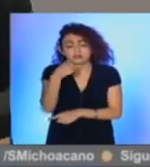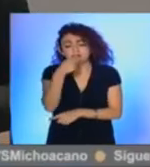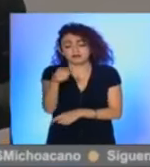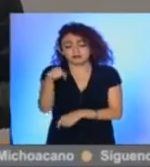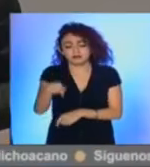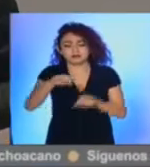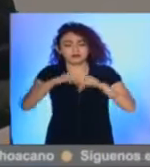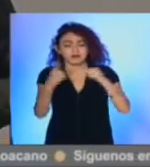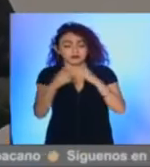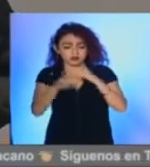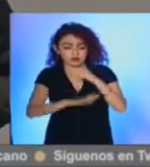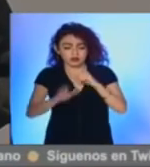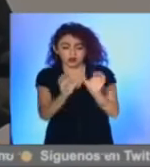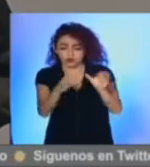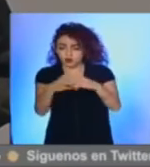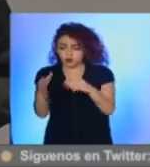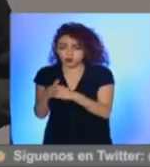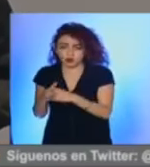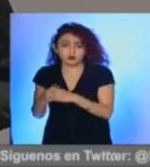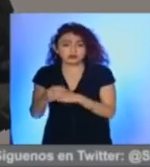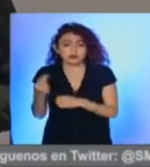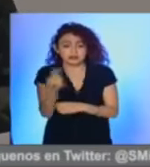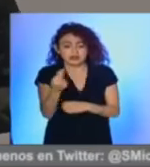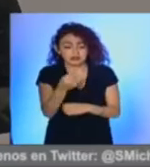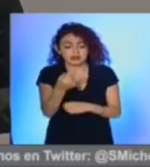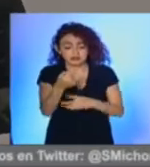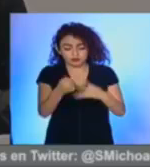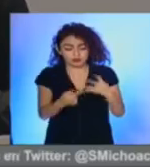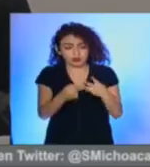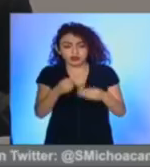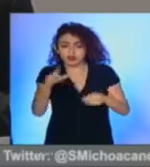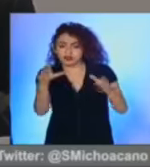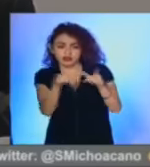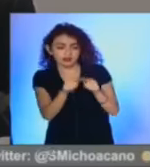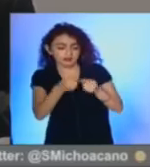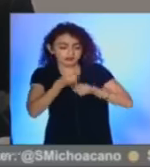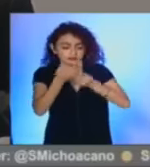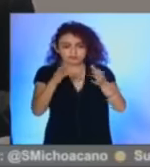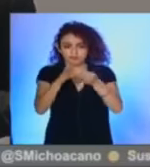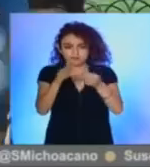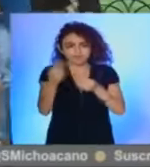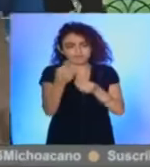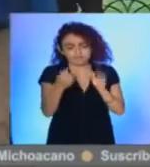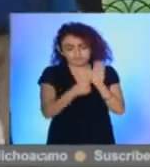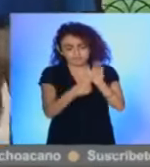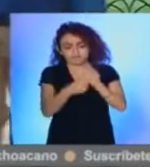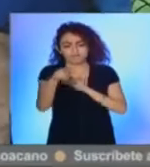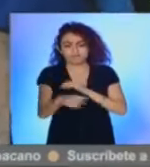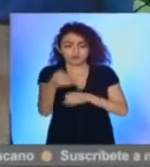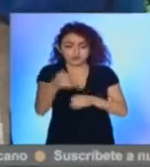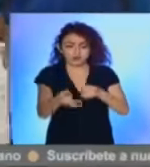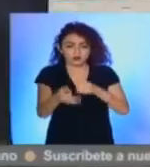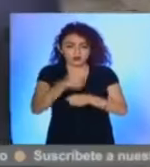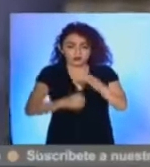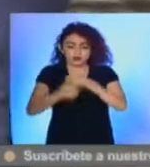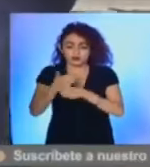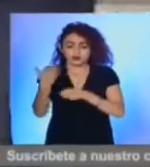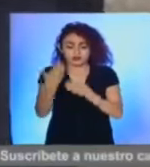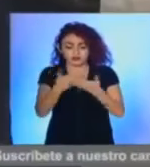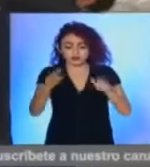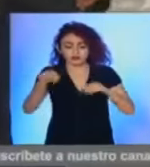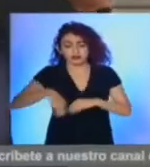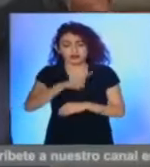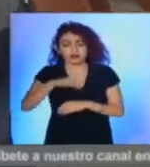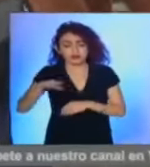que la sociedad y los sectores quieren rendición de cuentas y no más discursos. Yo a conocer que en los últimos años, Michoacán ha abierto las